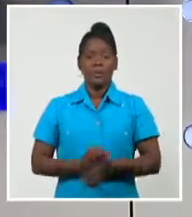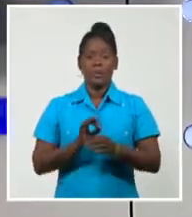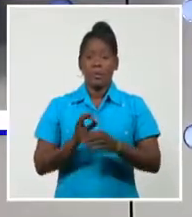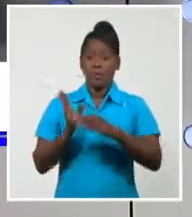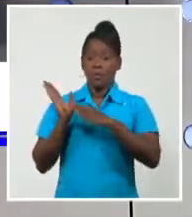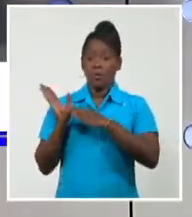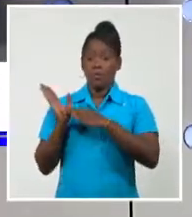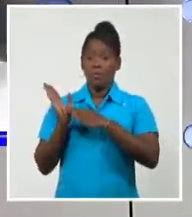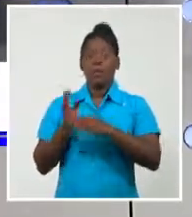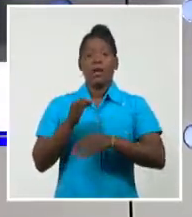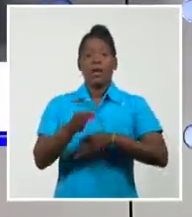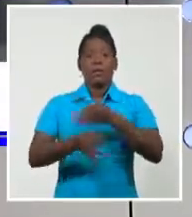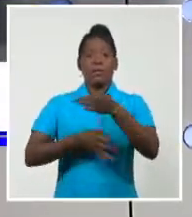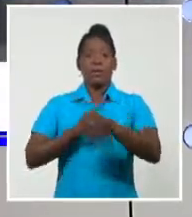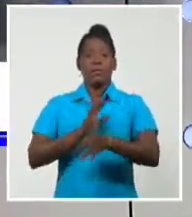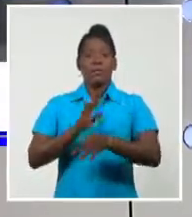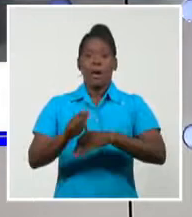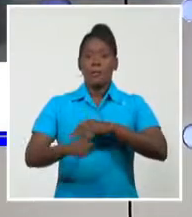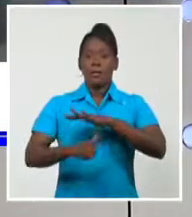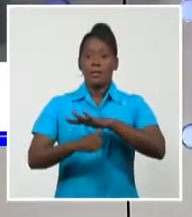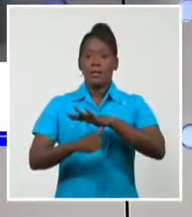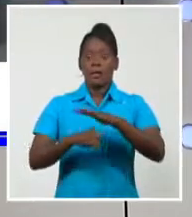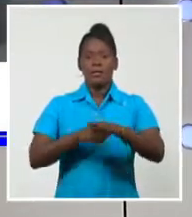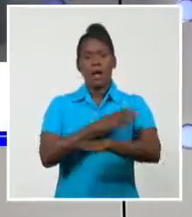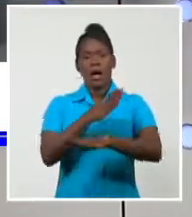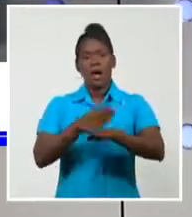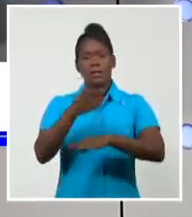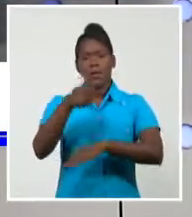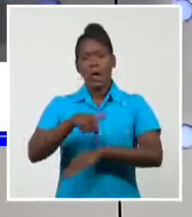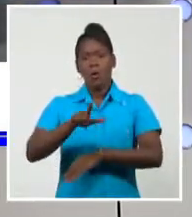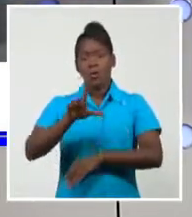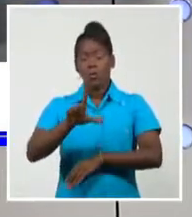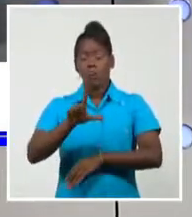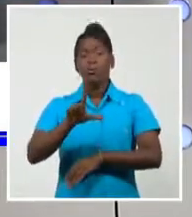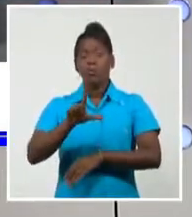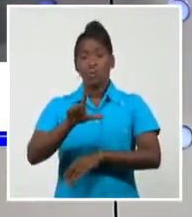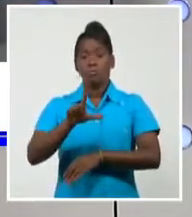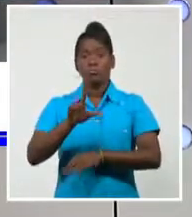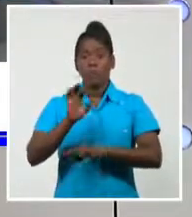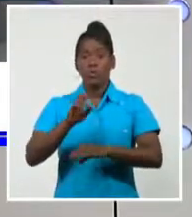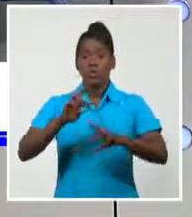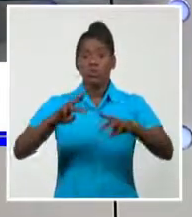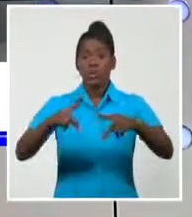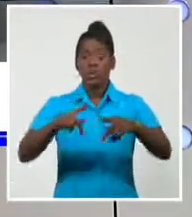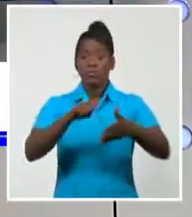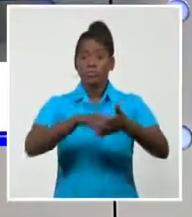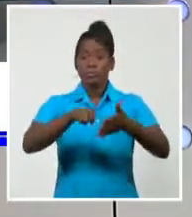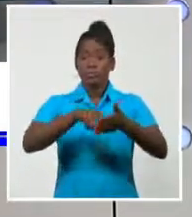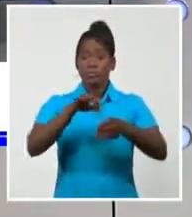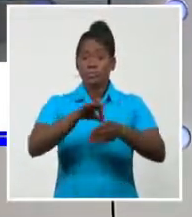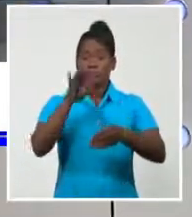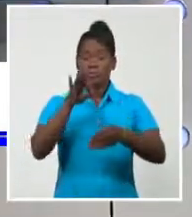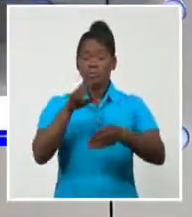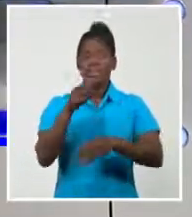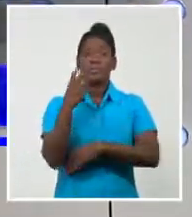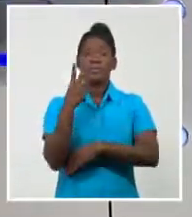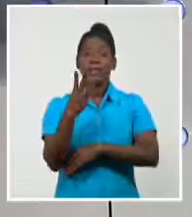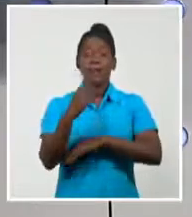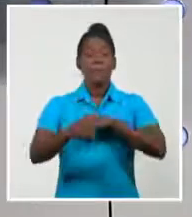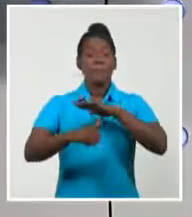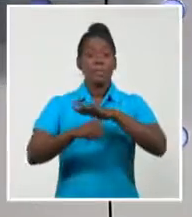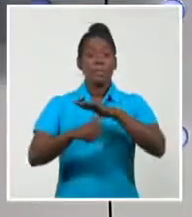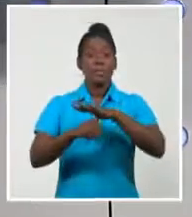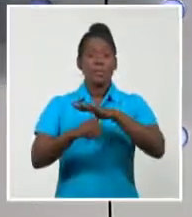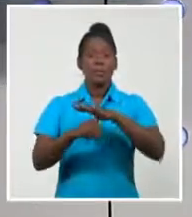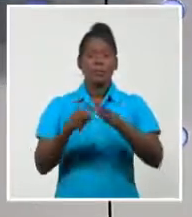las riendas de Perú hasta julio del próximo año, cuando se celebren elecciones generales. Tres presidentes en menos de una semana